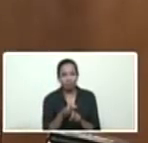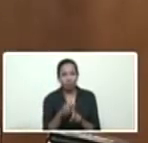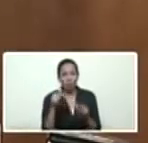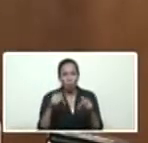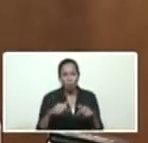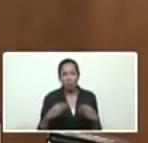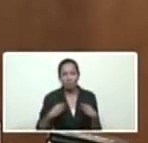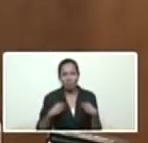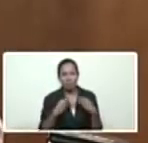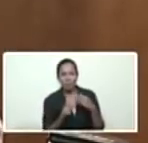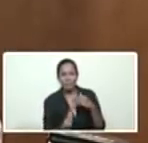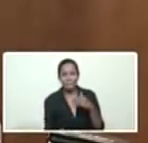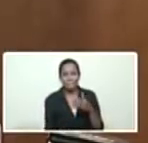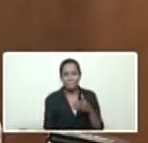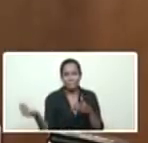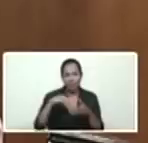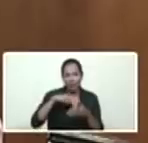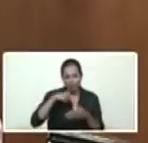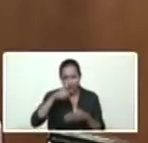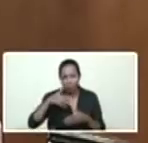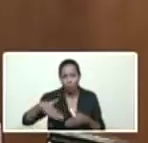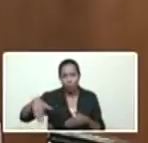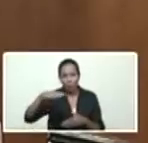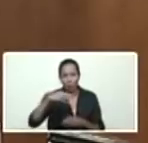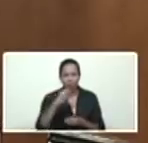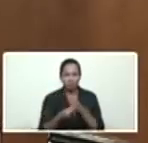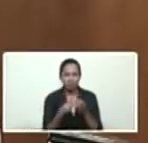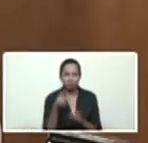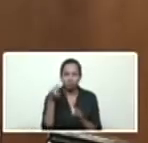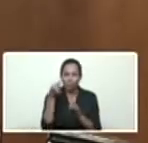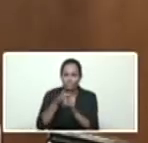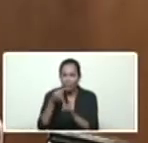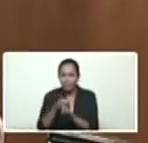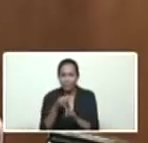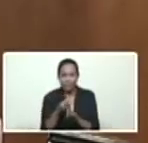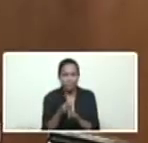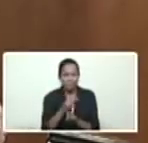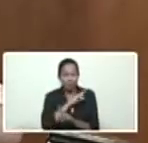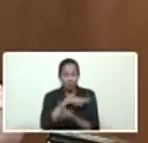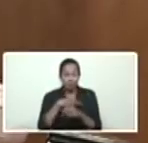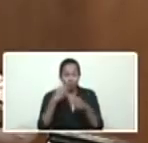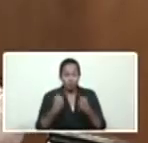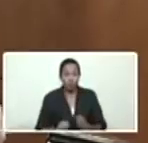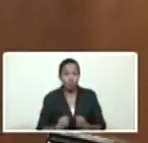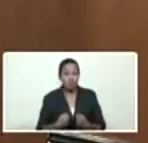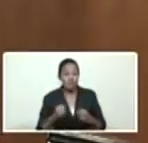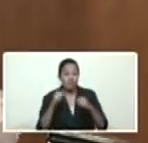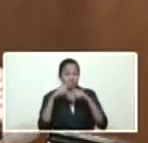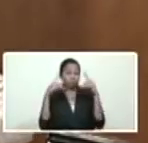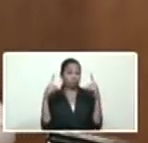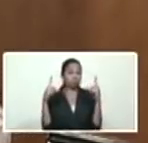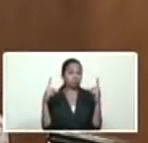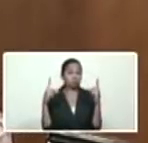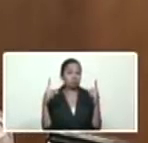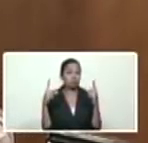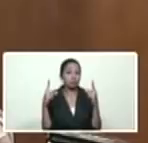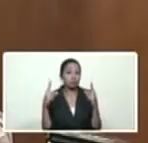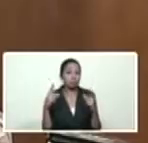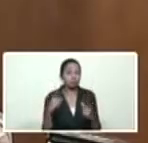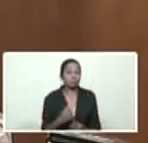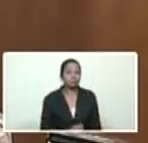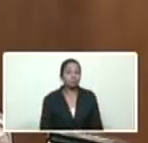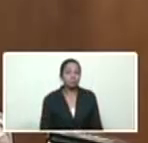hoy más que nunca en este pueblo que está dando una batalla sobrenatural, una batalla inmensa,